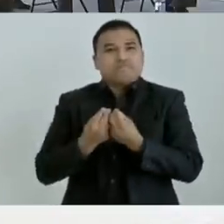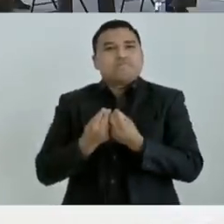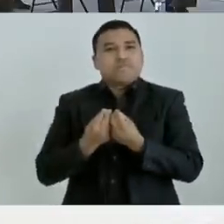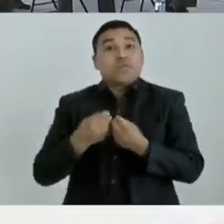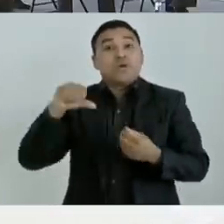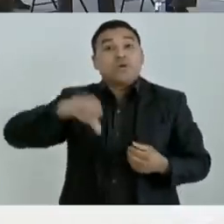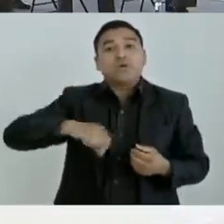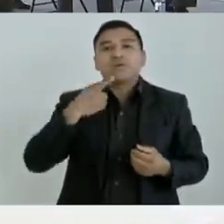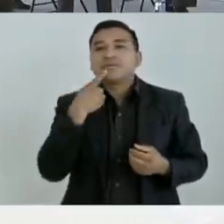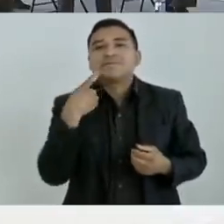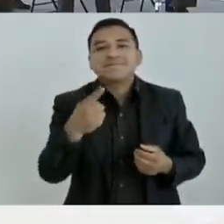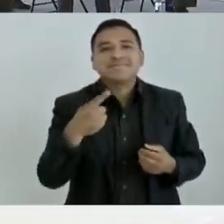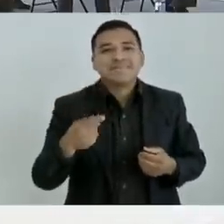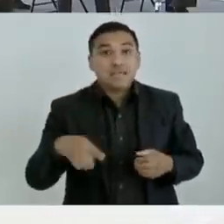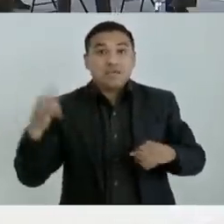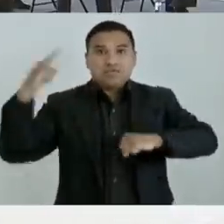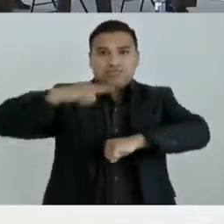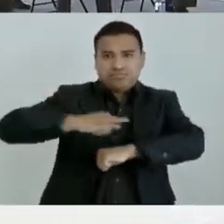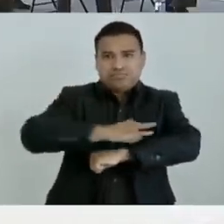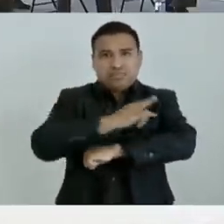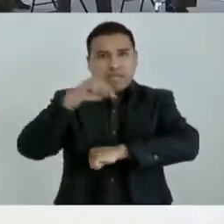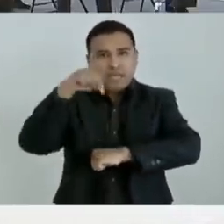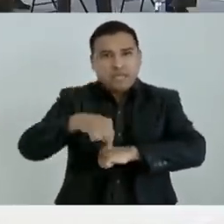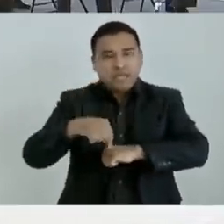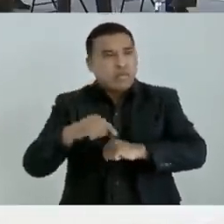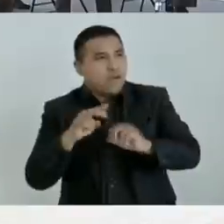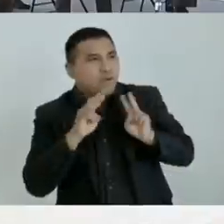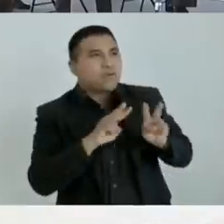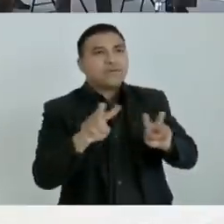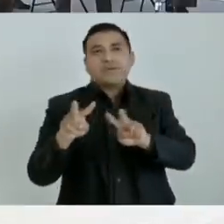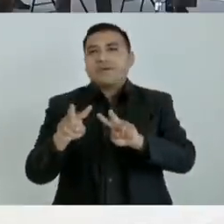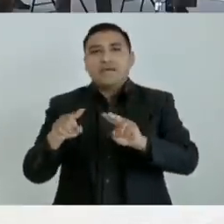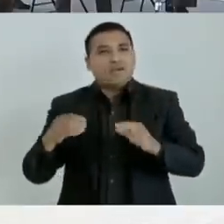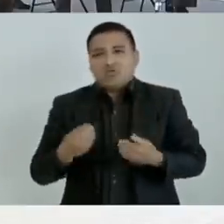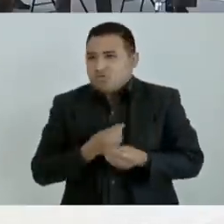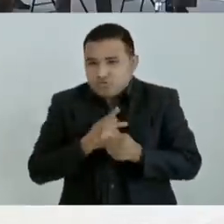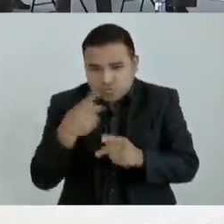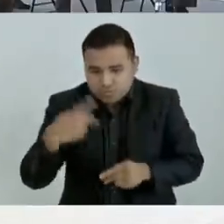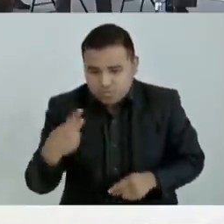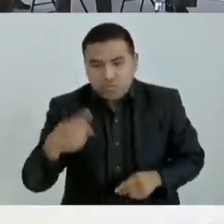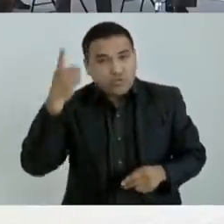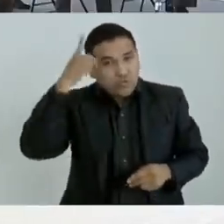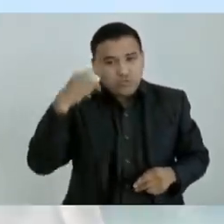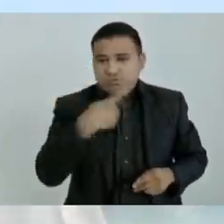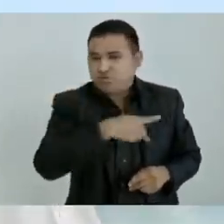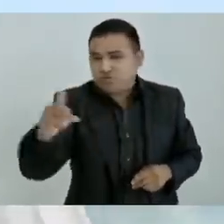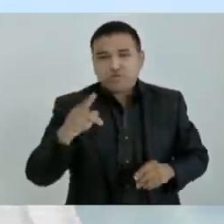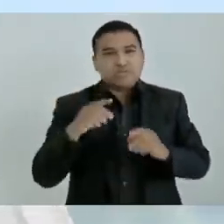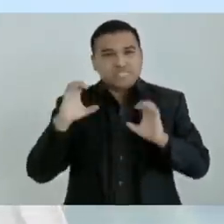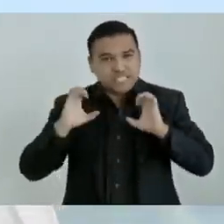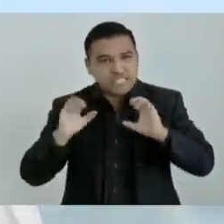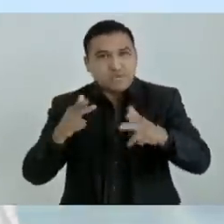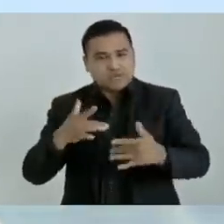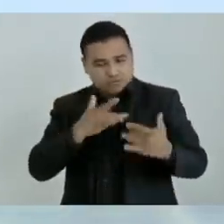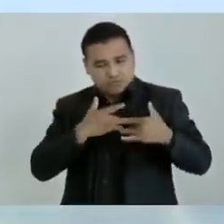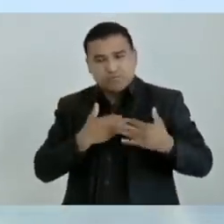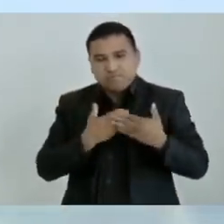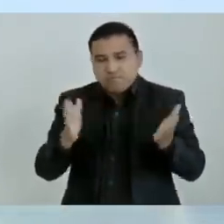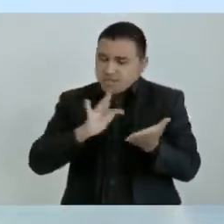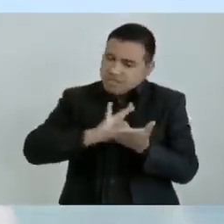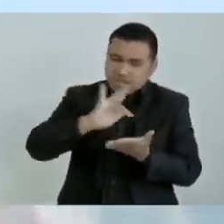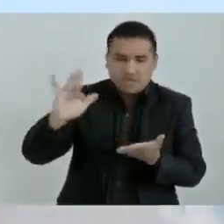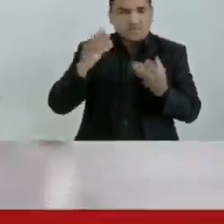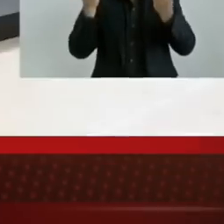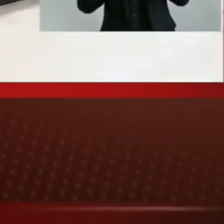decimos que este aeropuerto es de todas y de todos y eso es Chiapas de corazón. Muchísimas